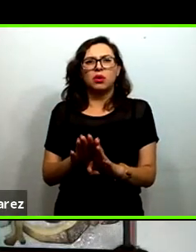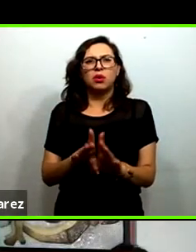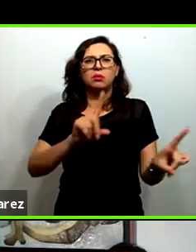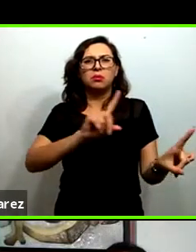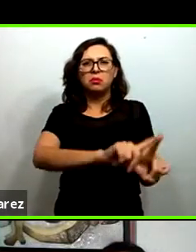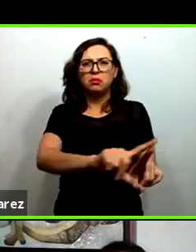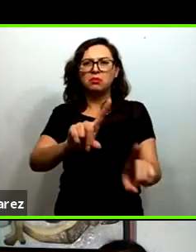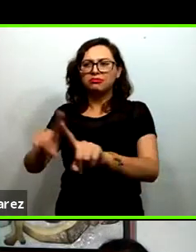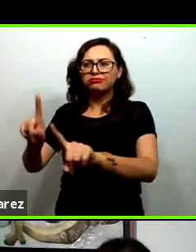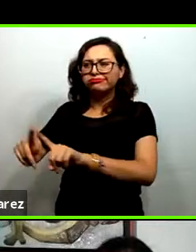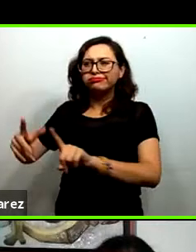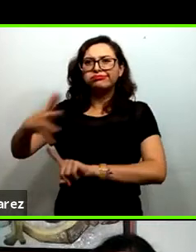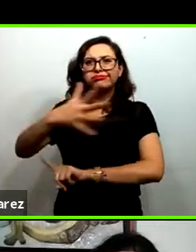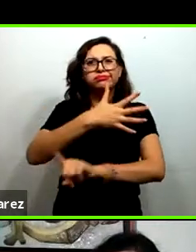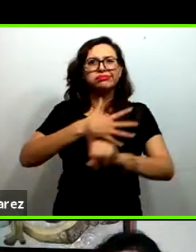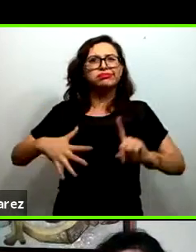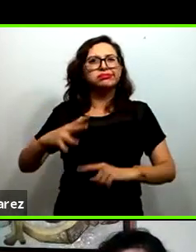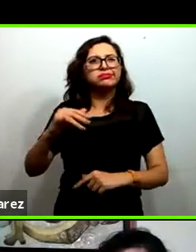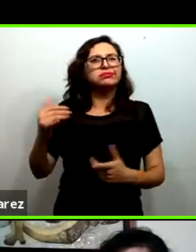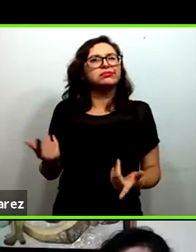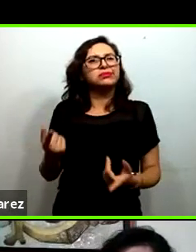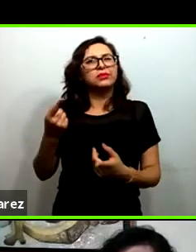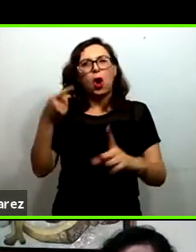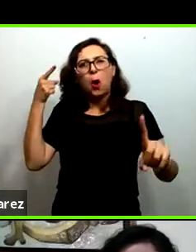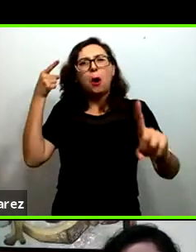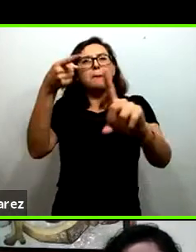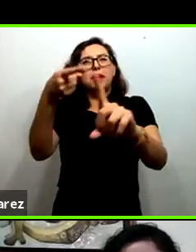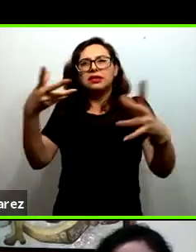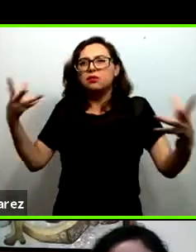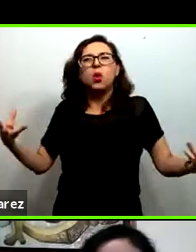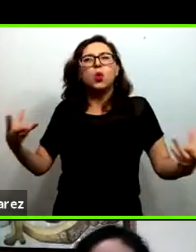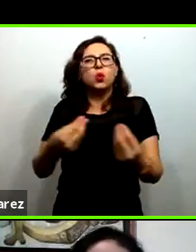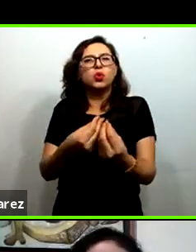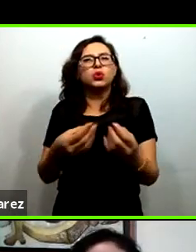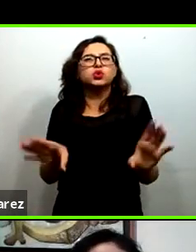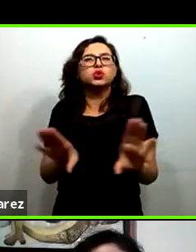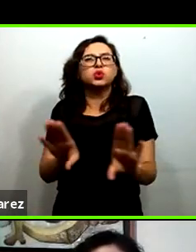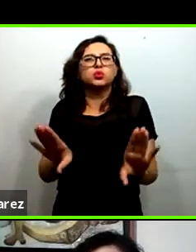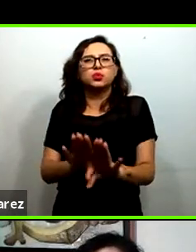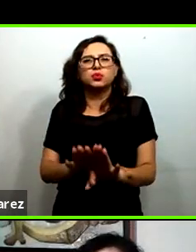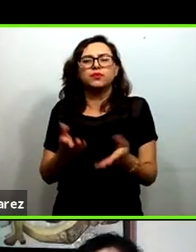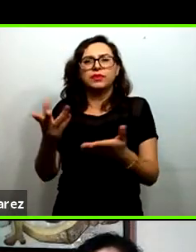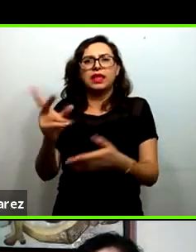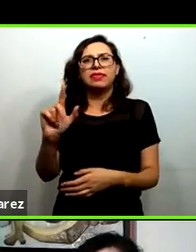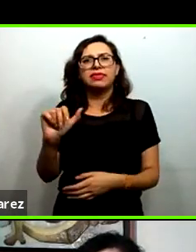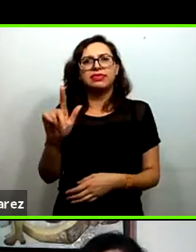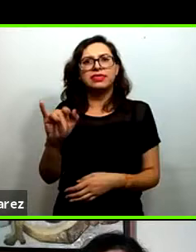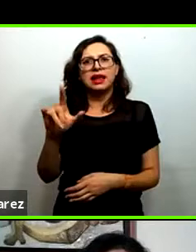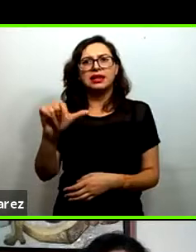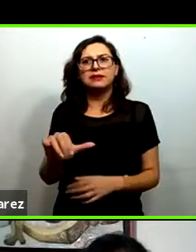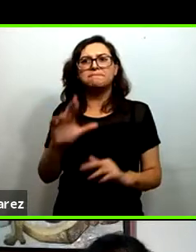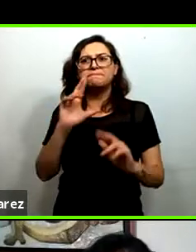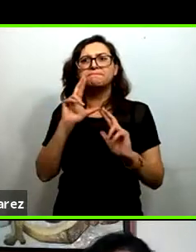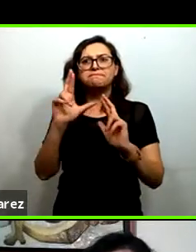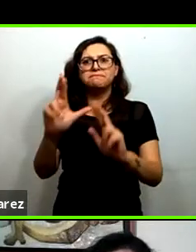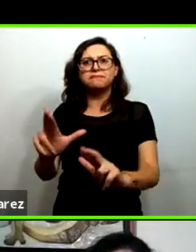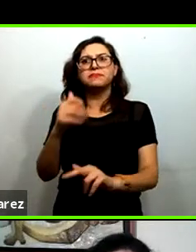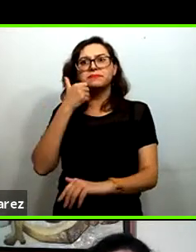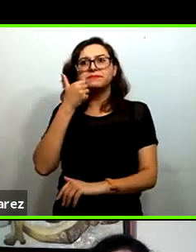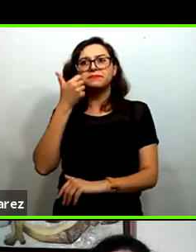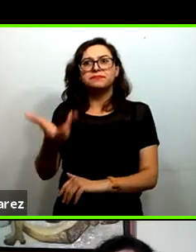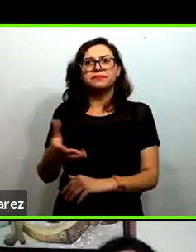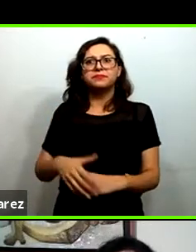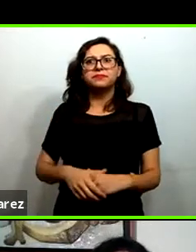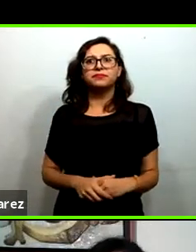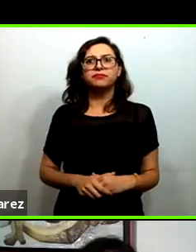y cómo generar objetivos comunes respecto de la educación no sé Dalila si quieres compartir algunas reflexiones sobre